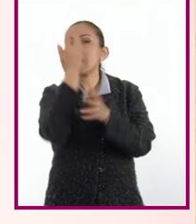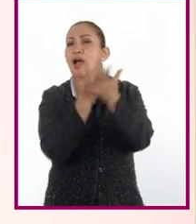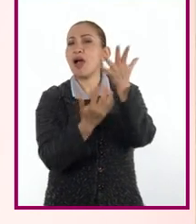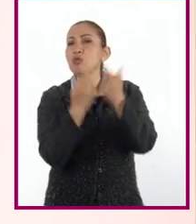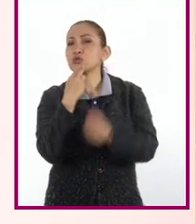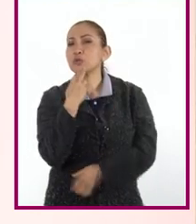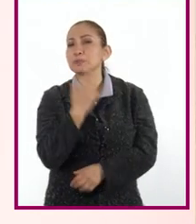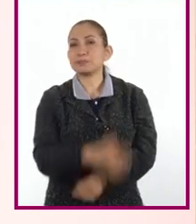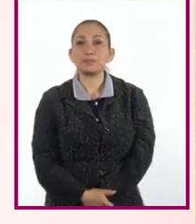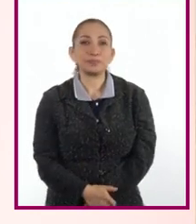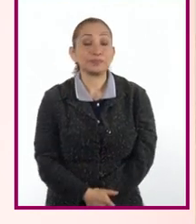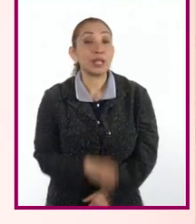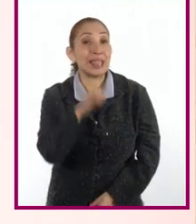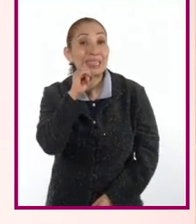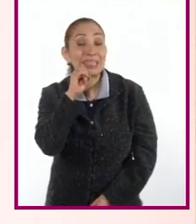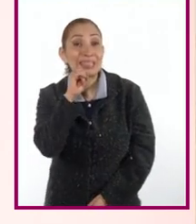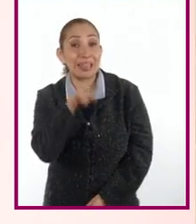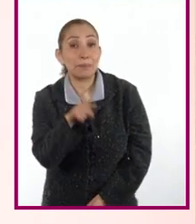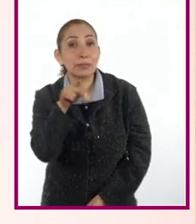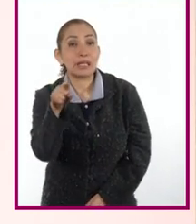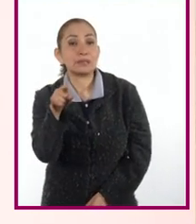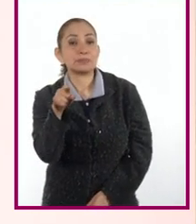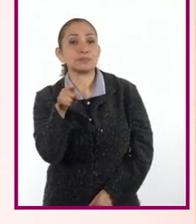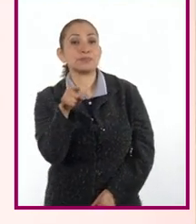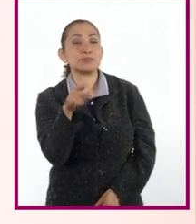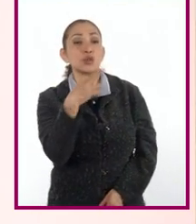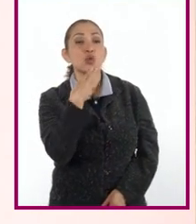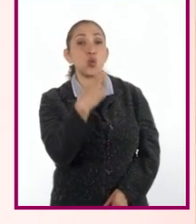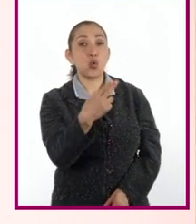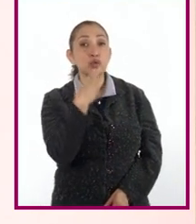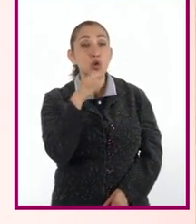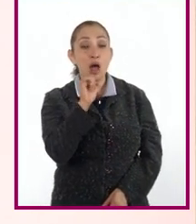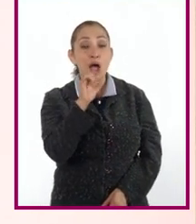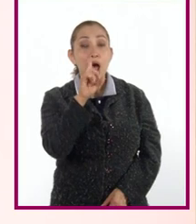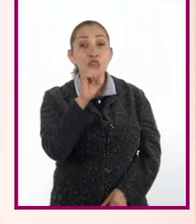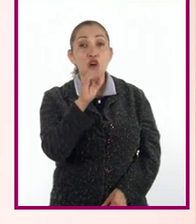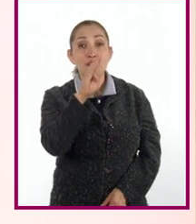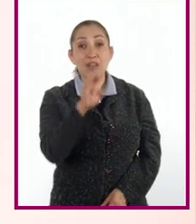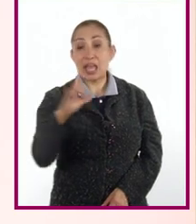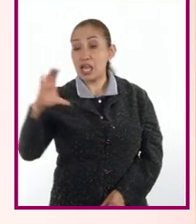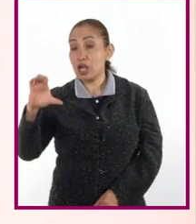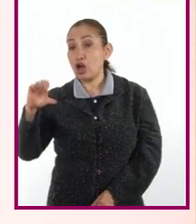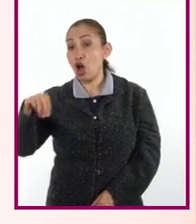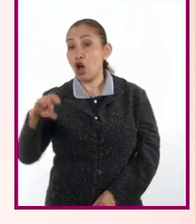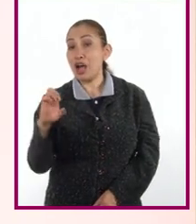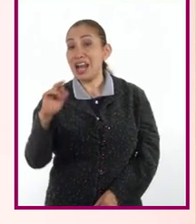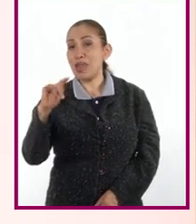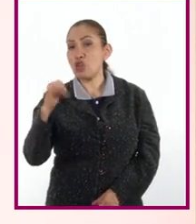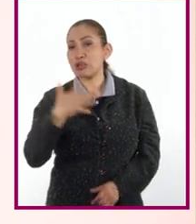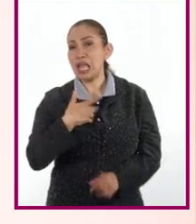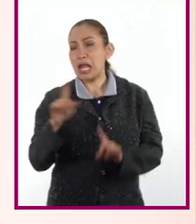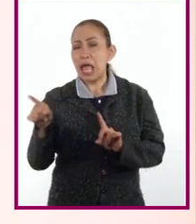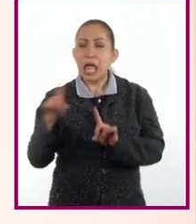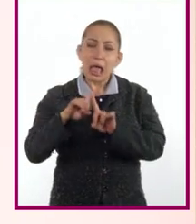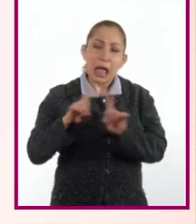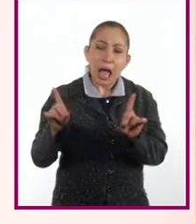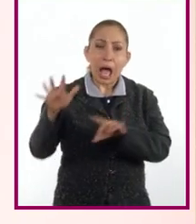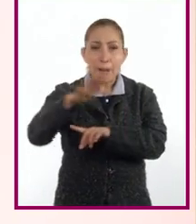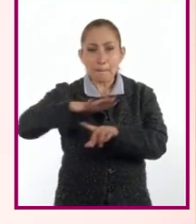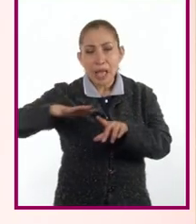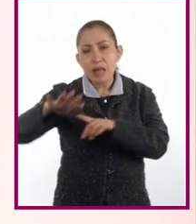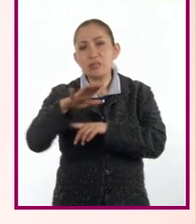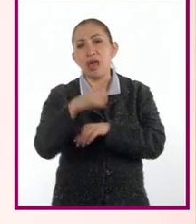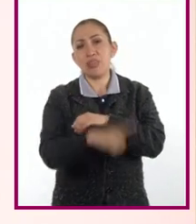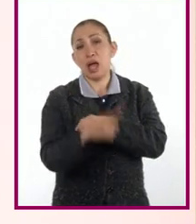Además, de que el uso del adobe y del concreto tiene impacto en el medio